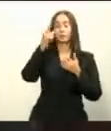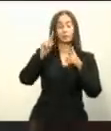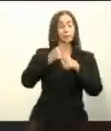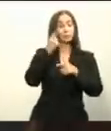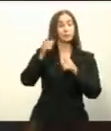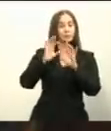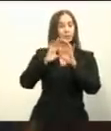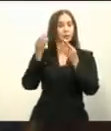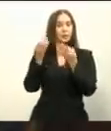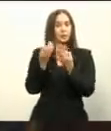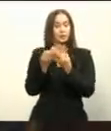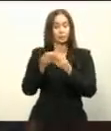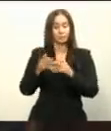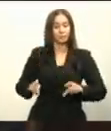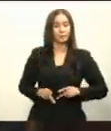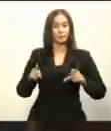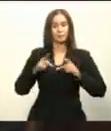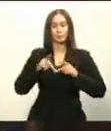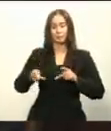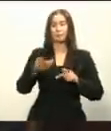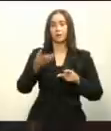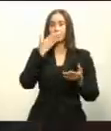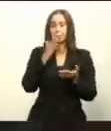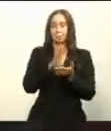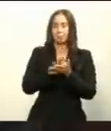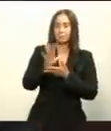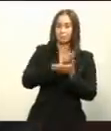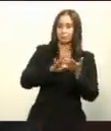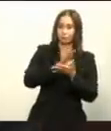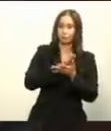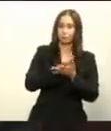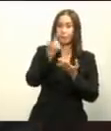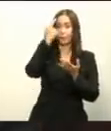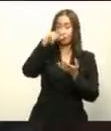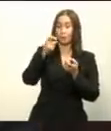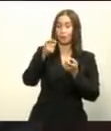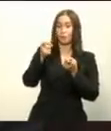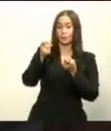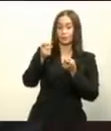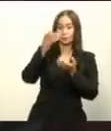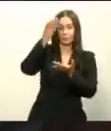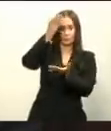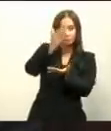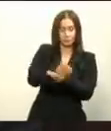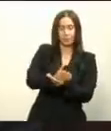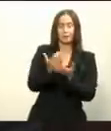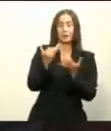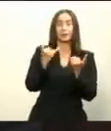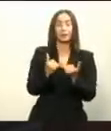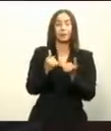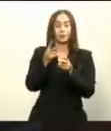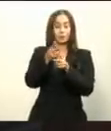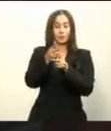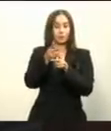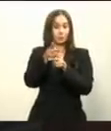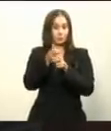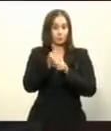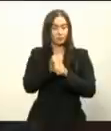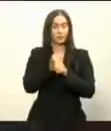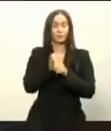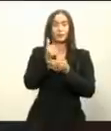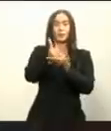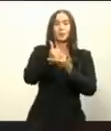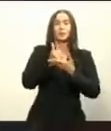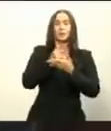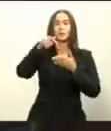todo a sus habitantes. Para frenar esta tendencia, los créditos y ayudas del Gobierno de la República